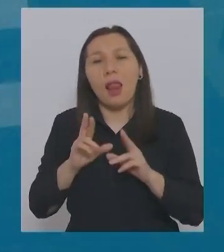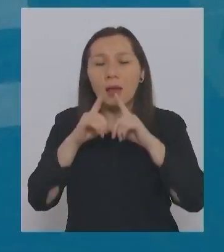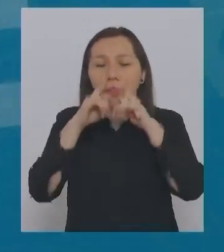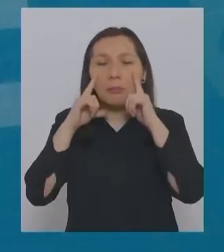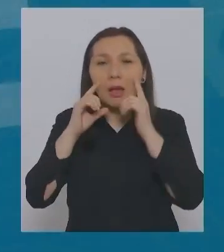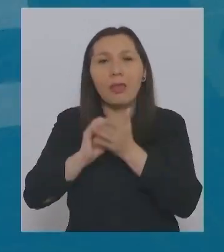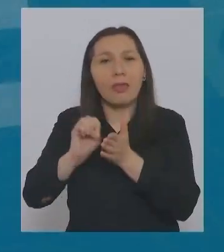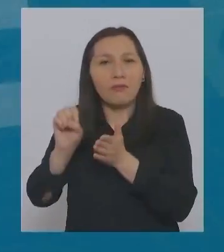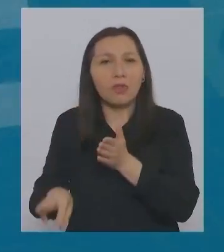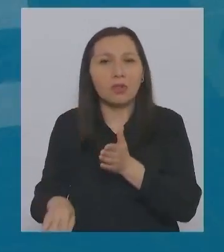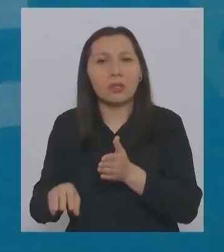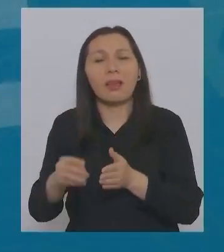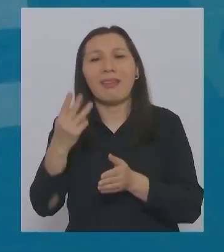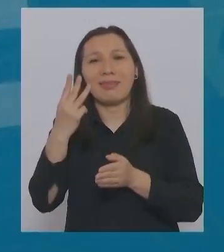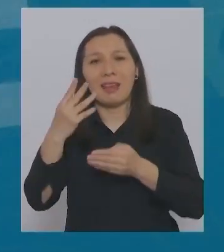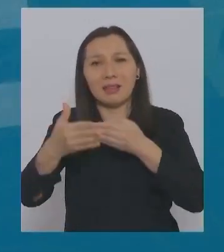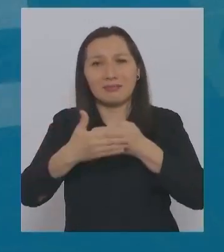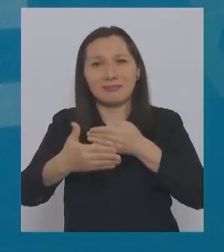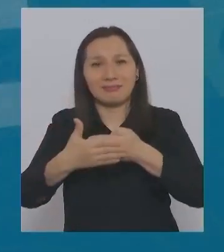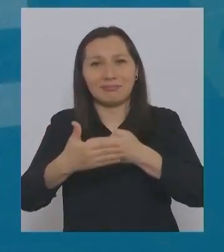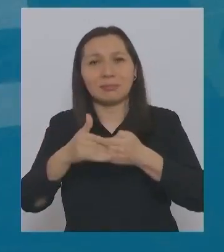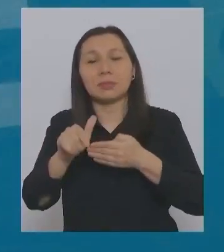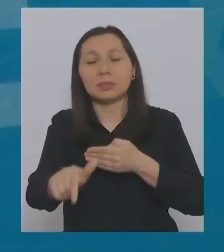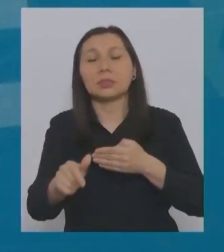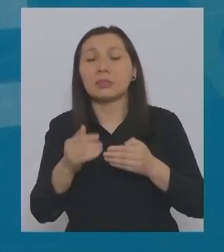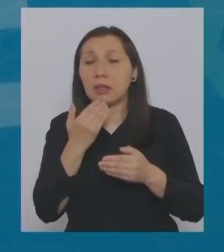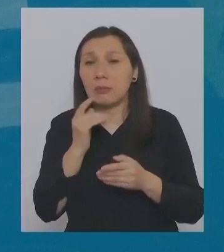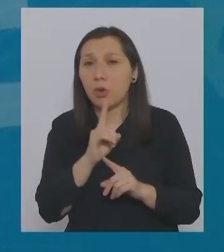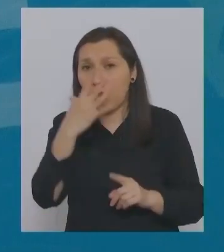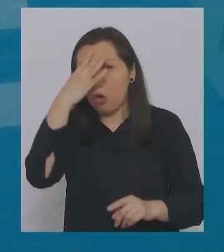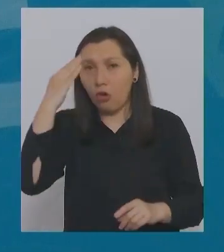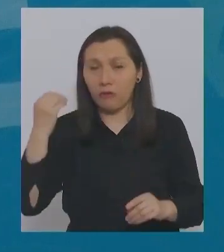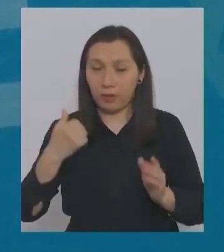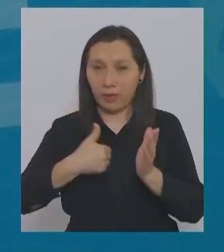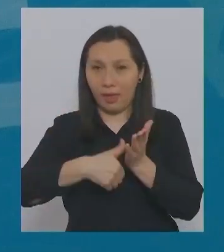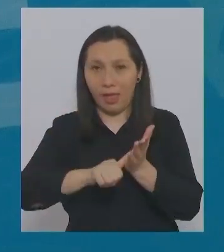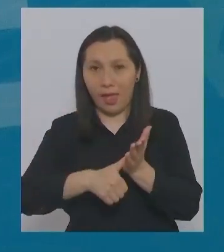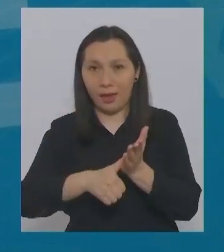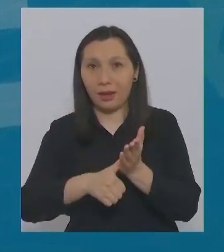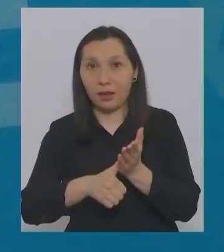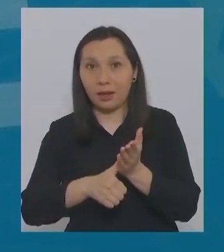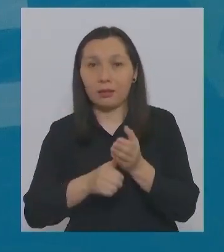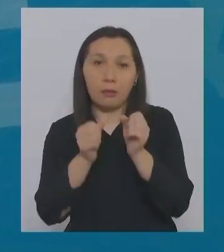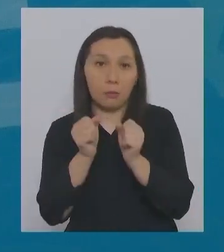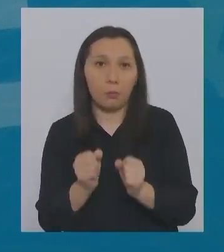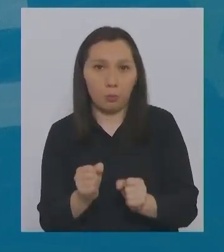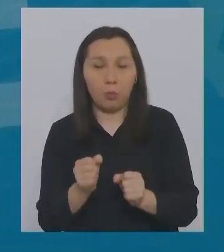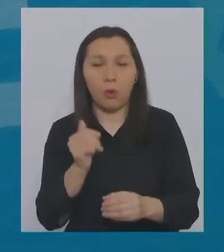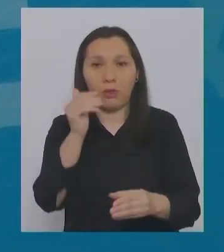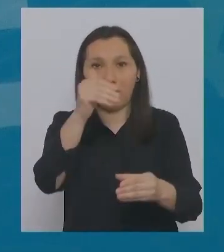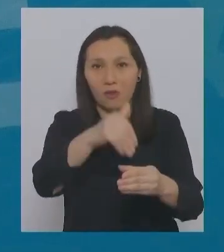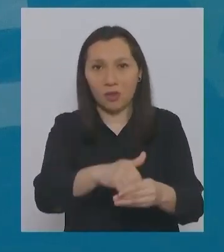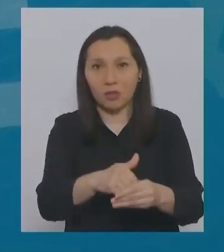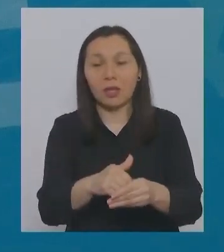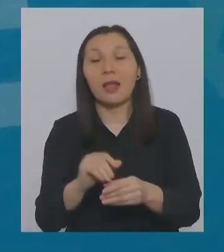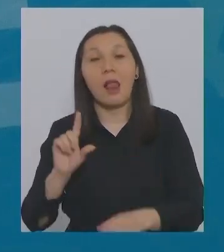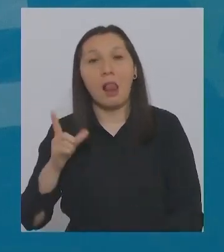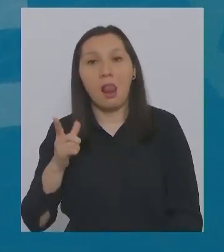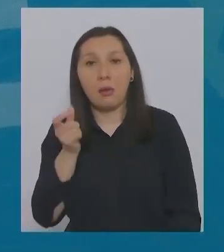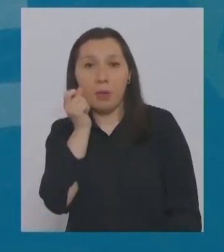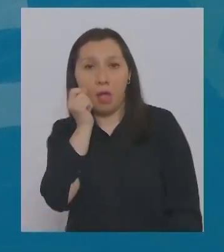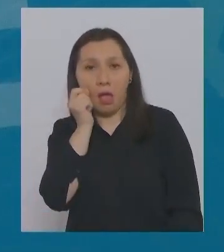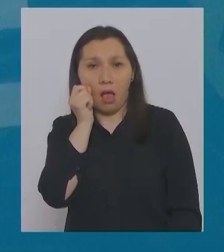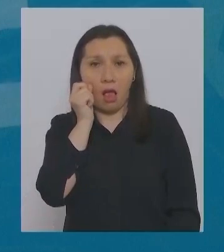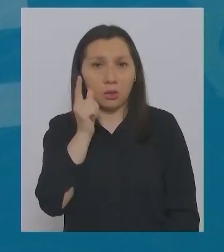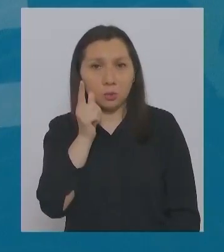desechables de tres pliegues. También, no olvides tu cédula de identidad para poder votar. Tu lápiz pasta